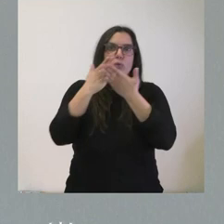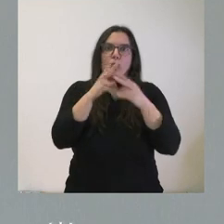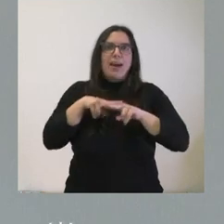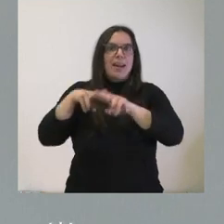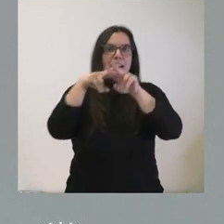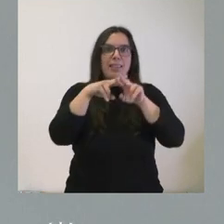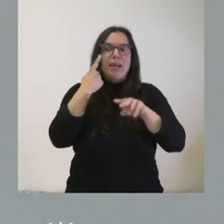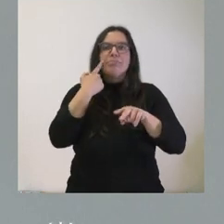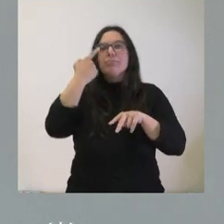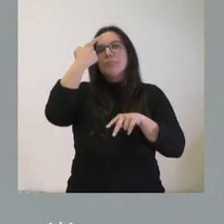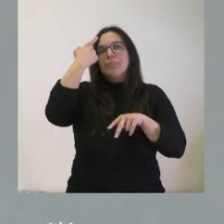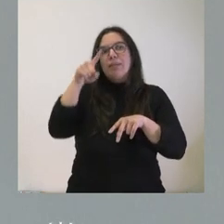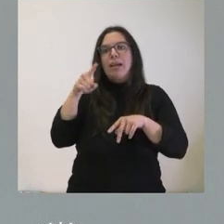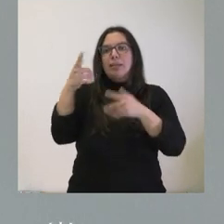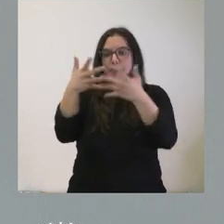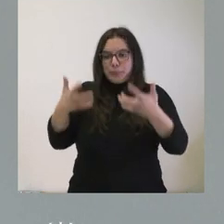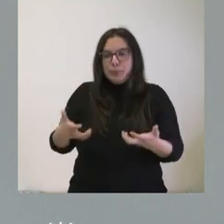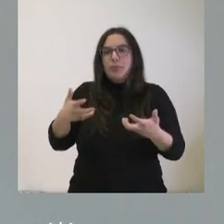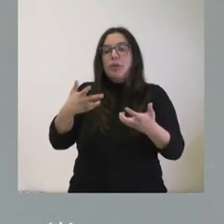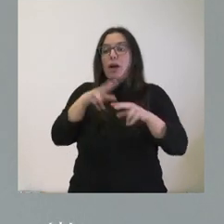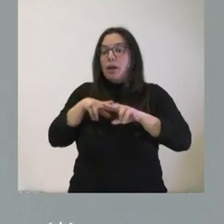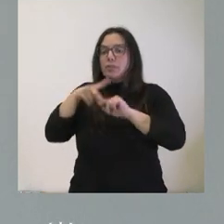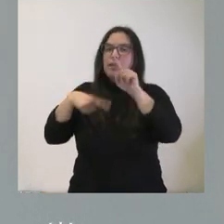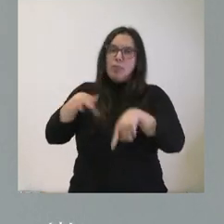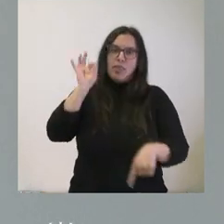Y, por tanto, del análisis tomaremos las decisiones.